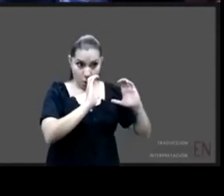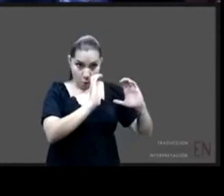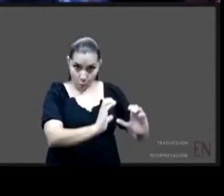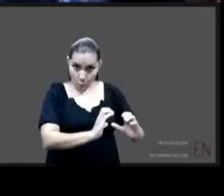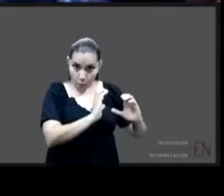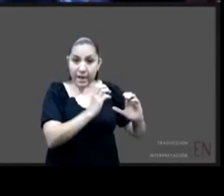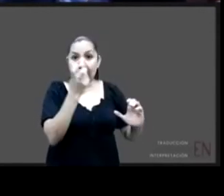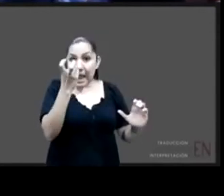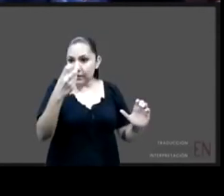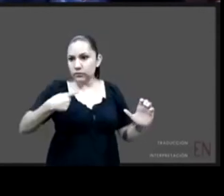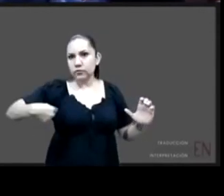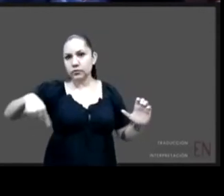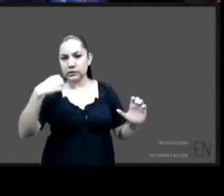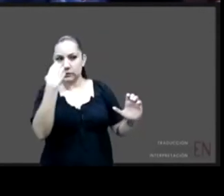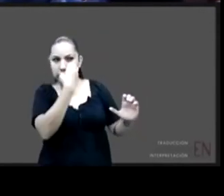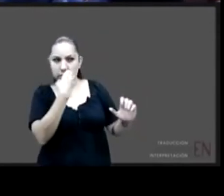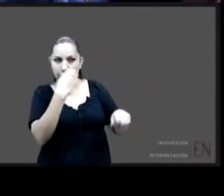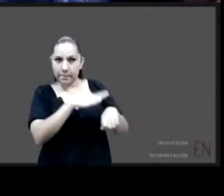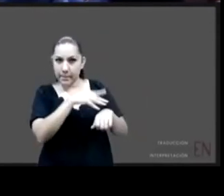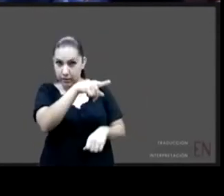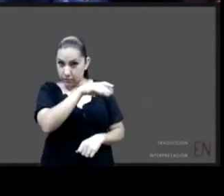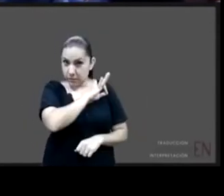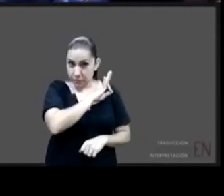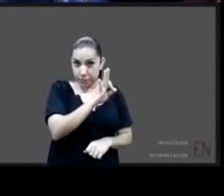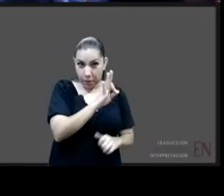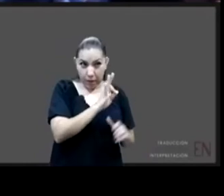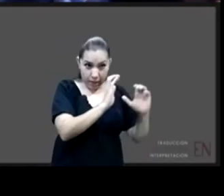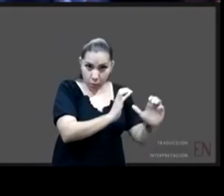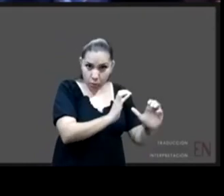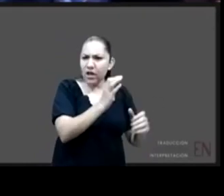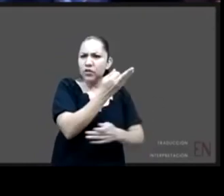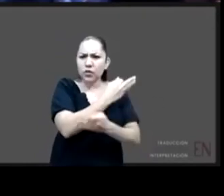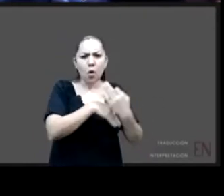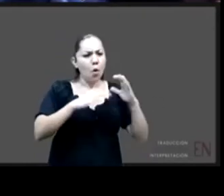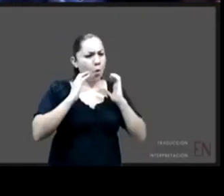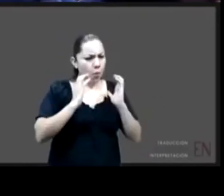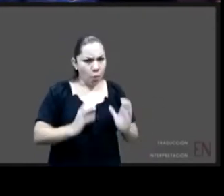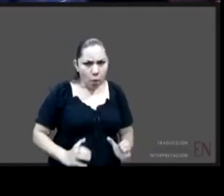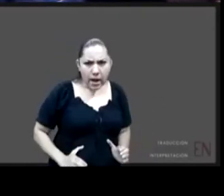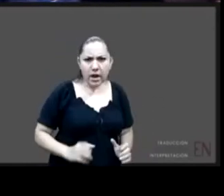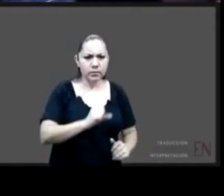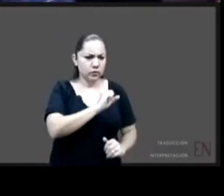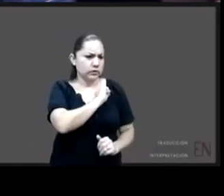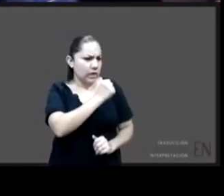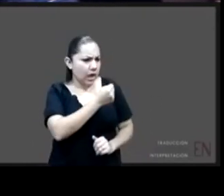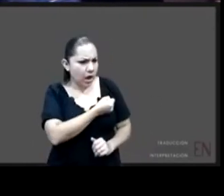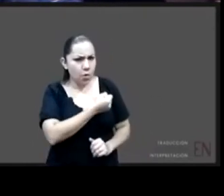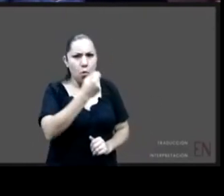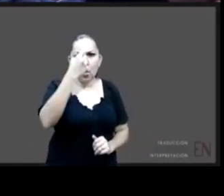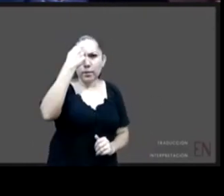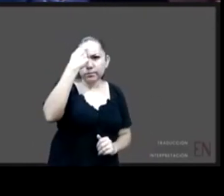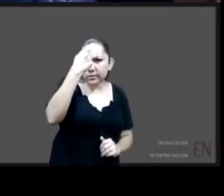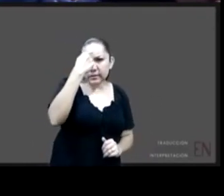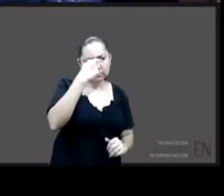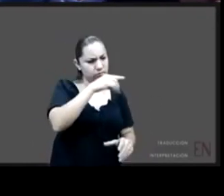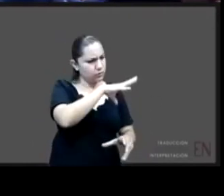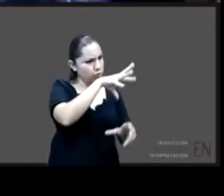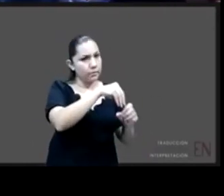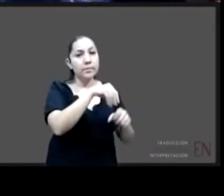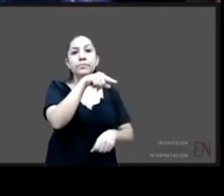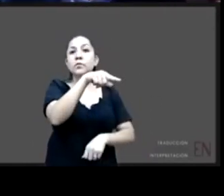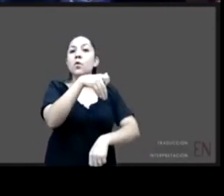afectivo desde el punto de vista social si es una familia que está integrada desde el punto de vista de sus